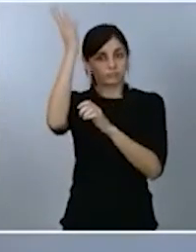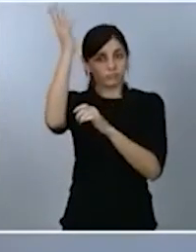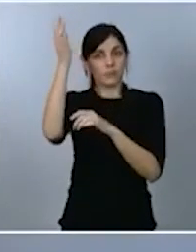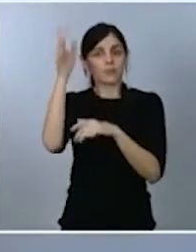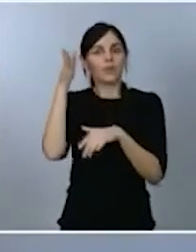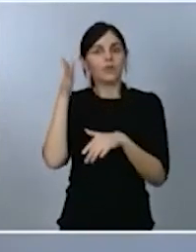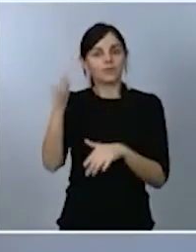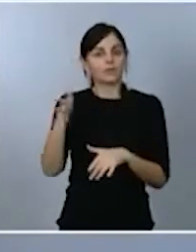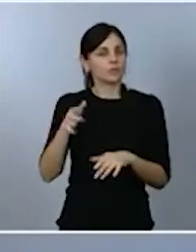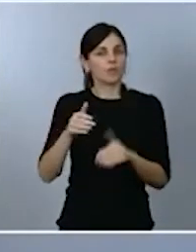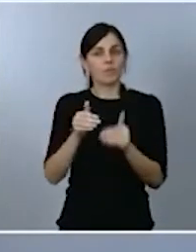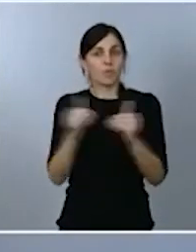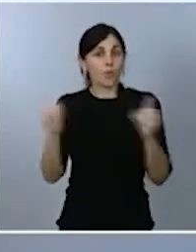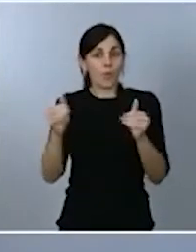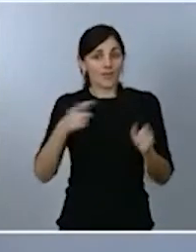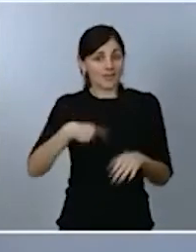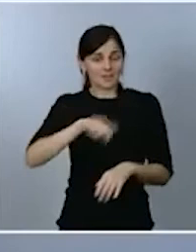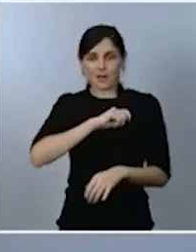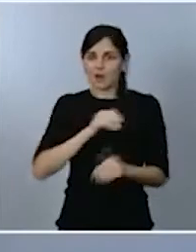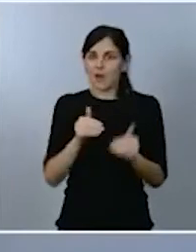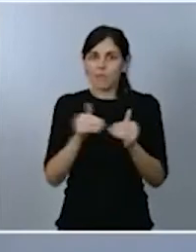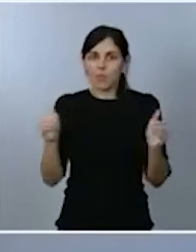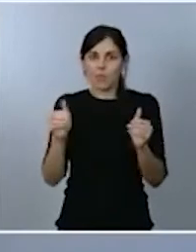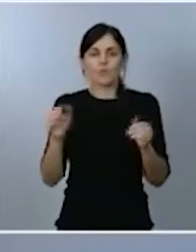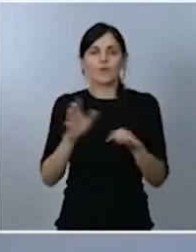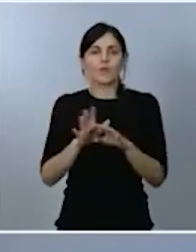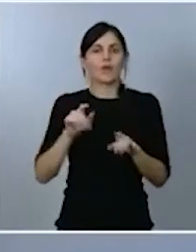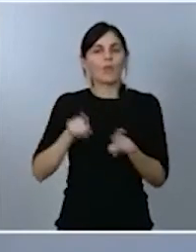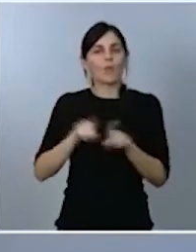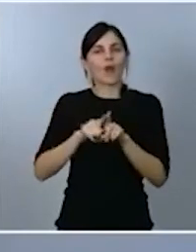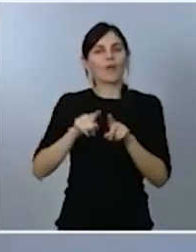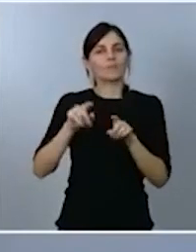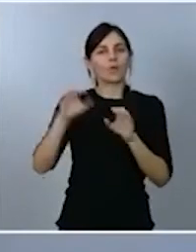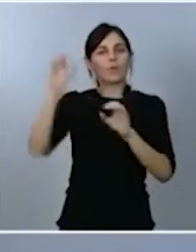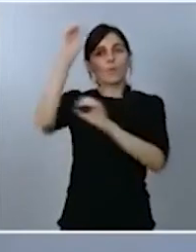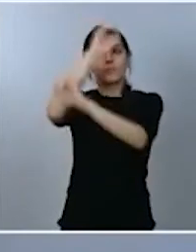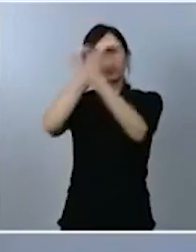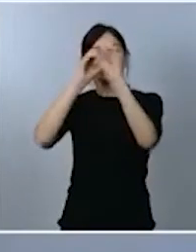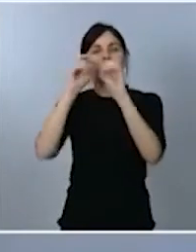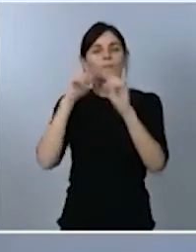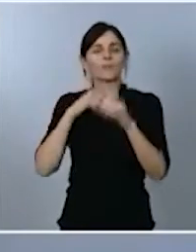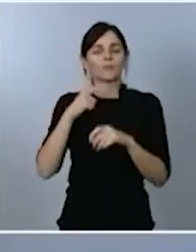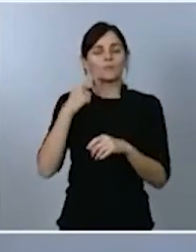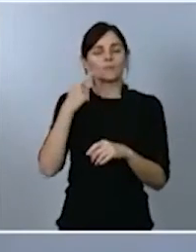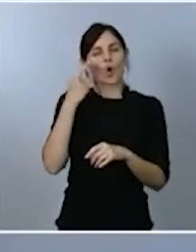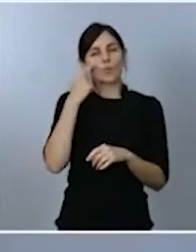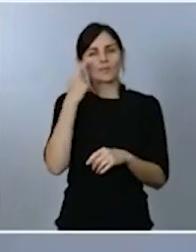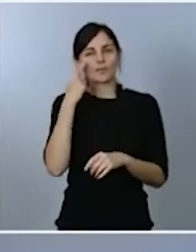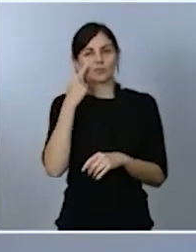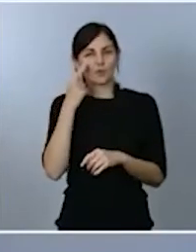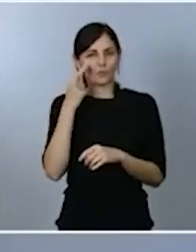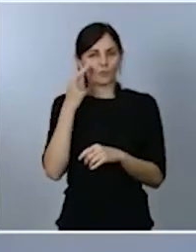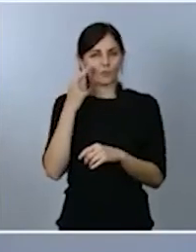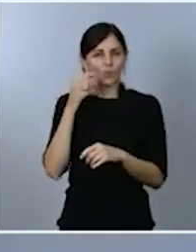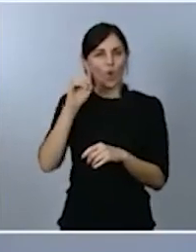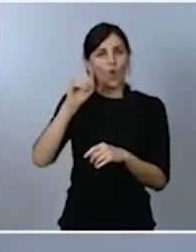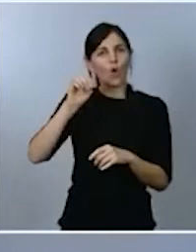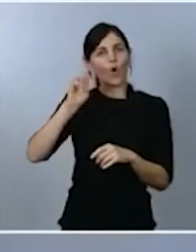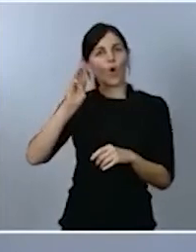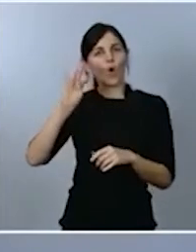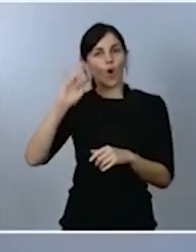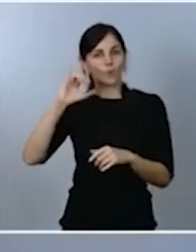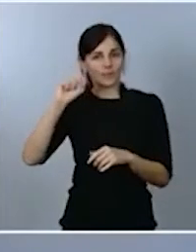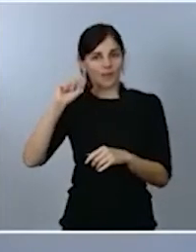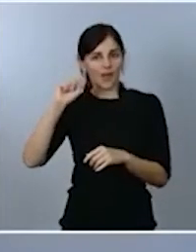satélite de observación óptica a titularidad del Gobierno y, por ese motivo, se